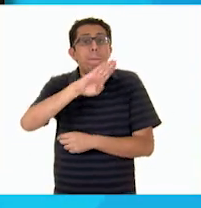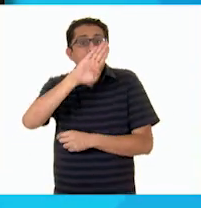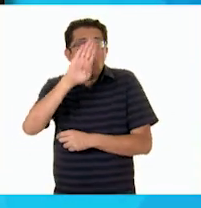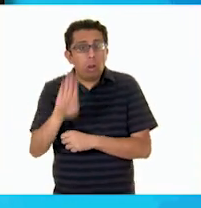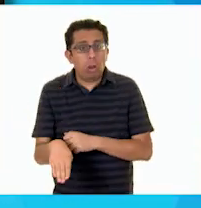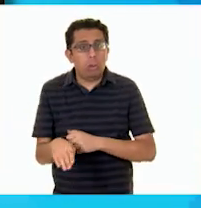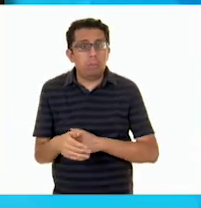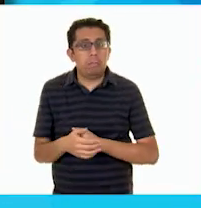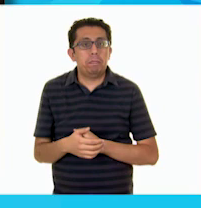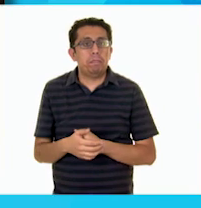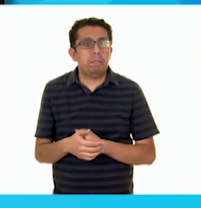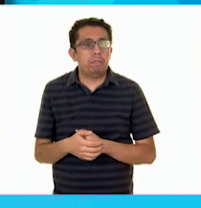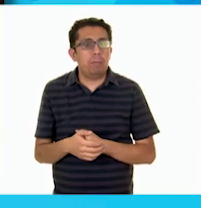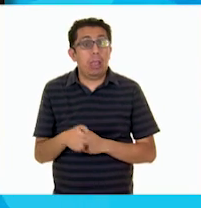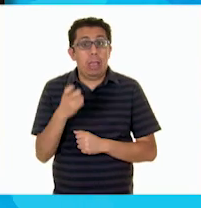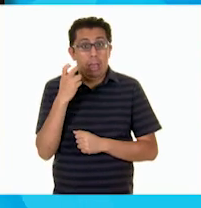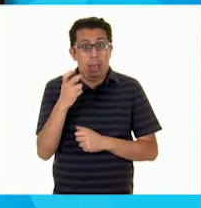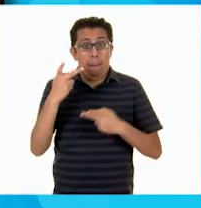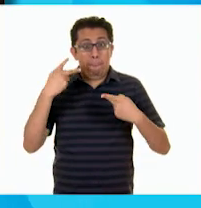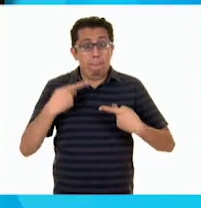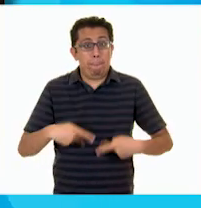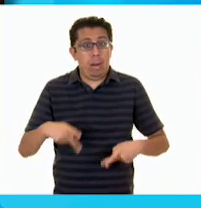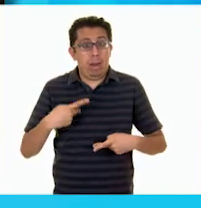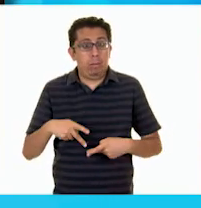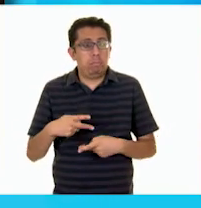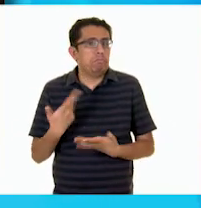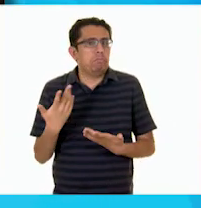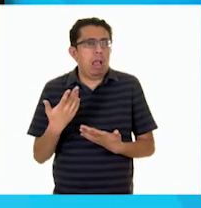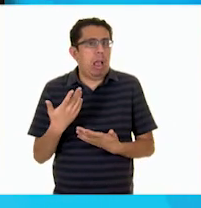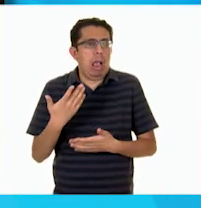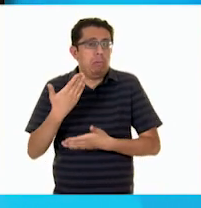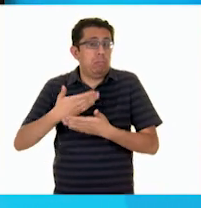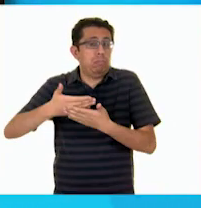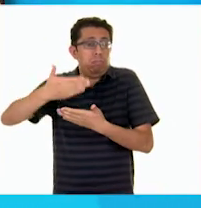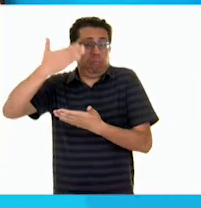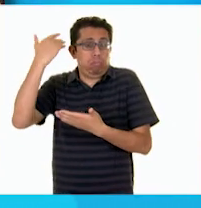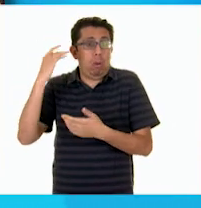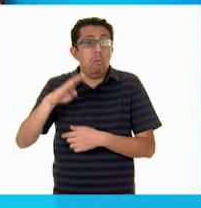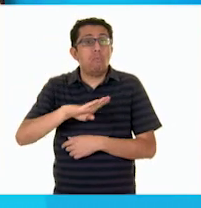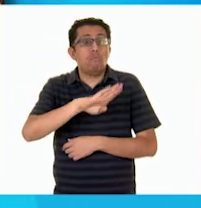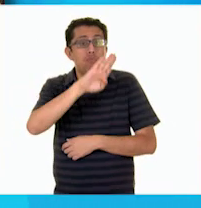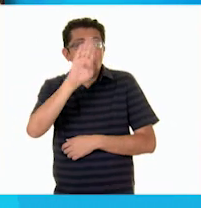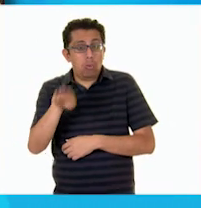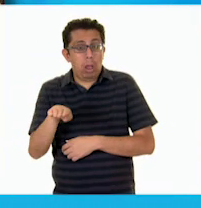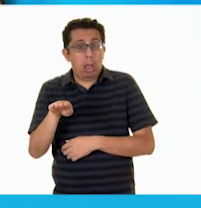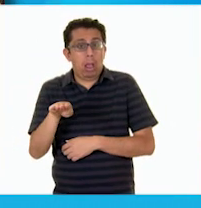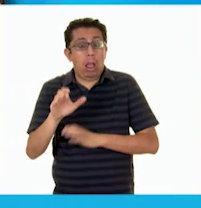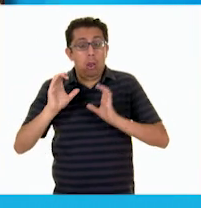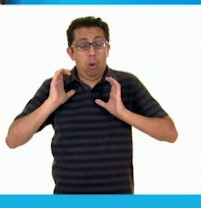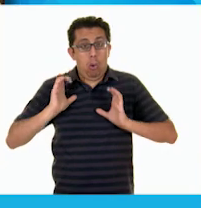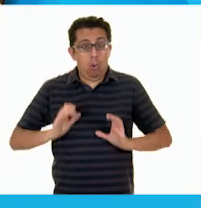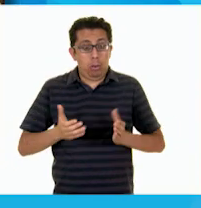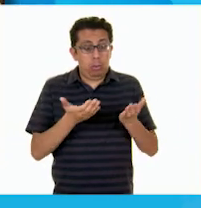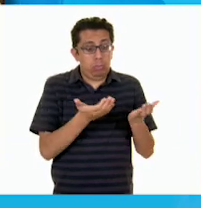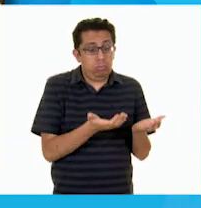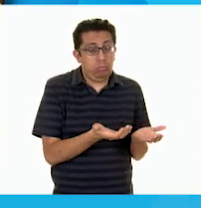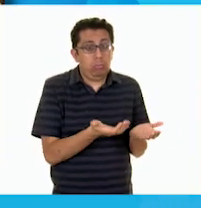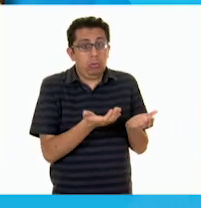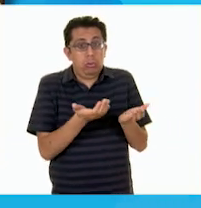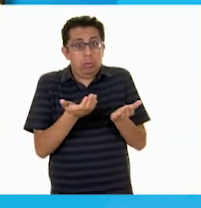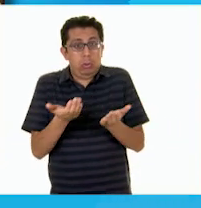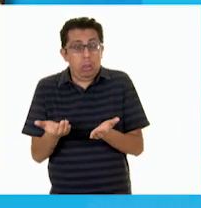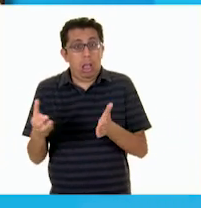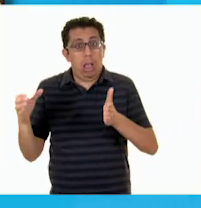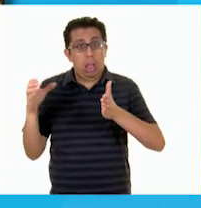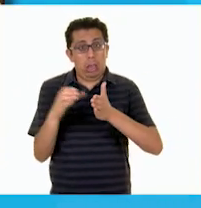Verás, cuando estas personas murieron hace cientos de años, las colocaron en una caja y la caja